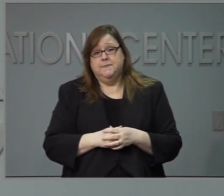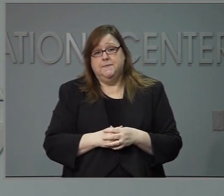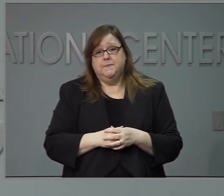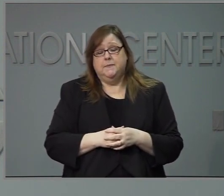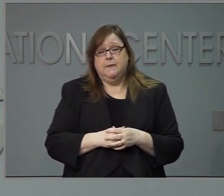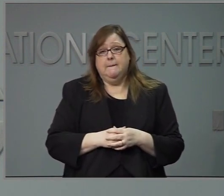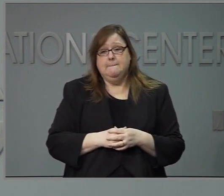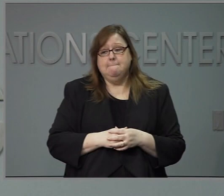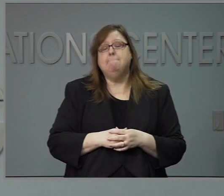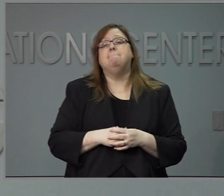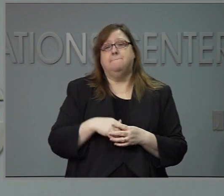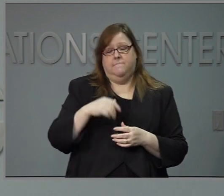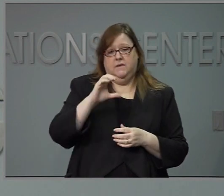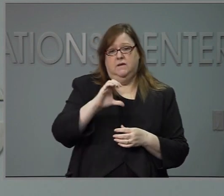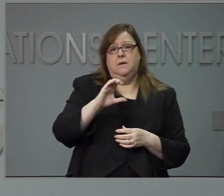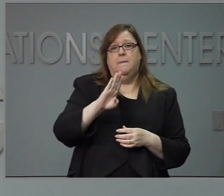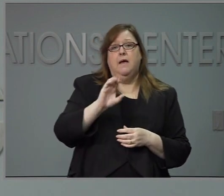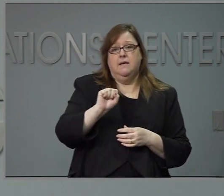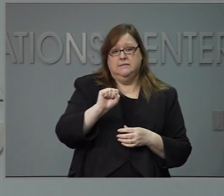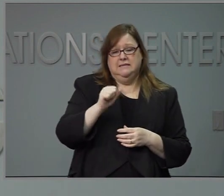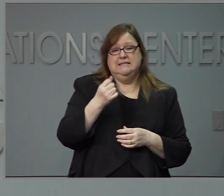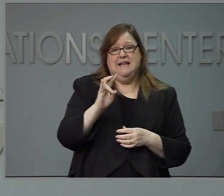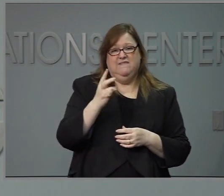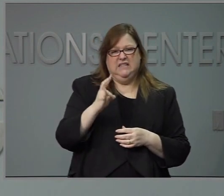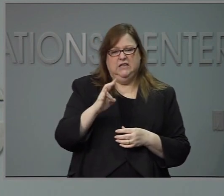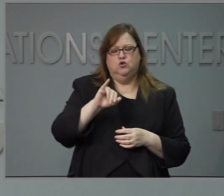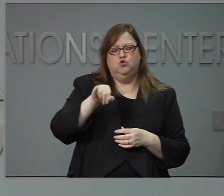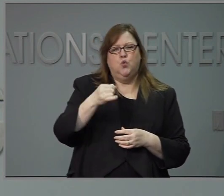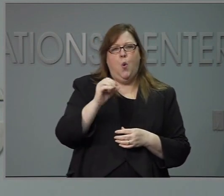Yo abrimar que sí, bien se ve en ti.